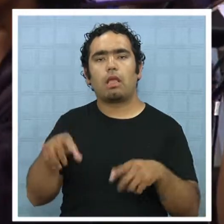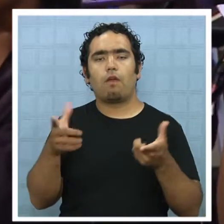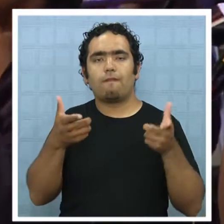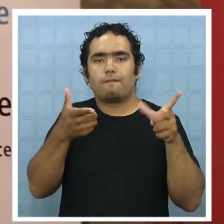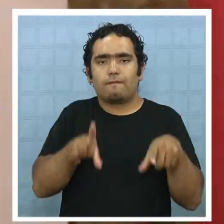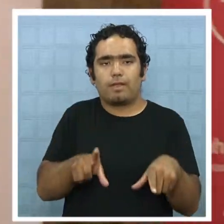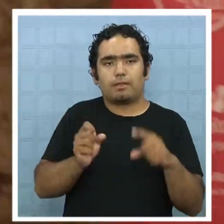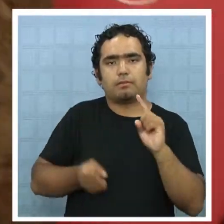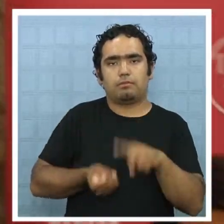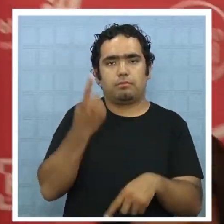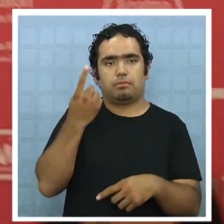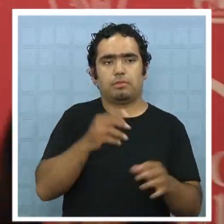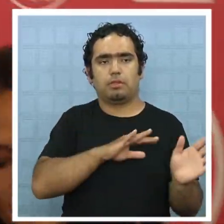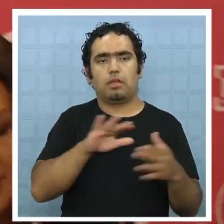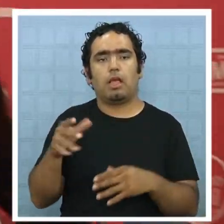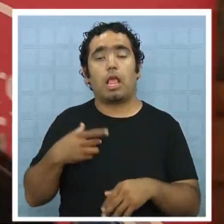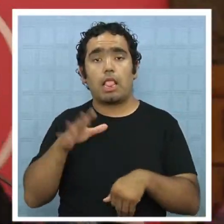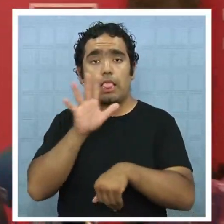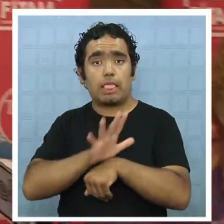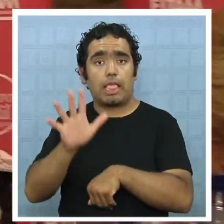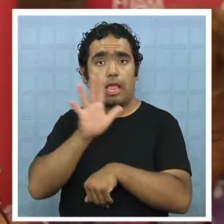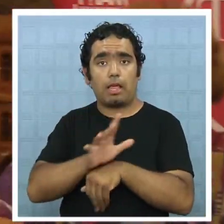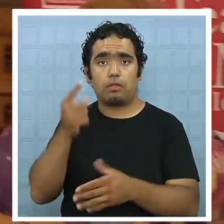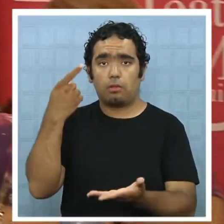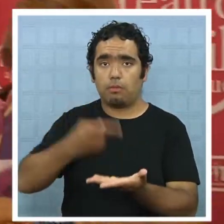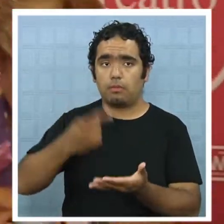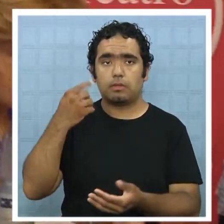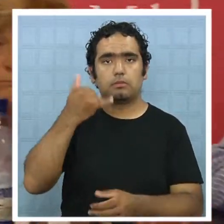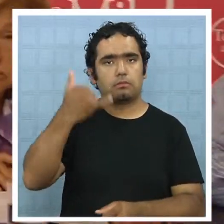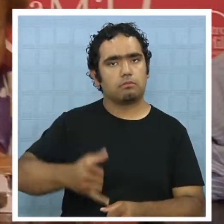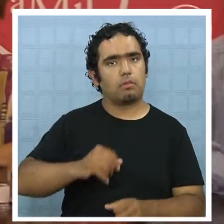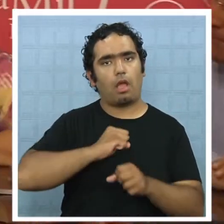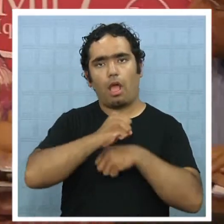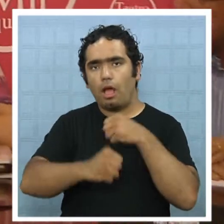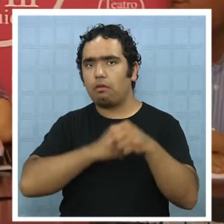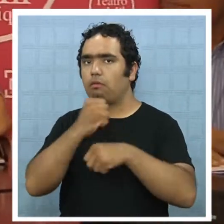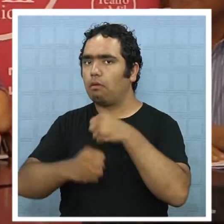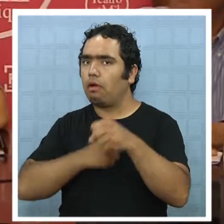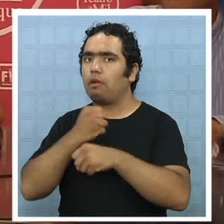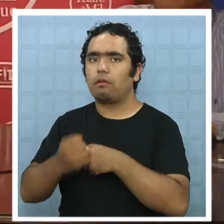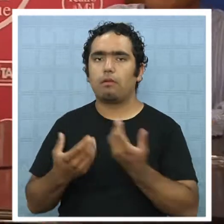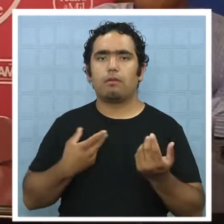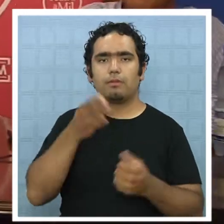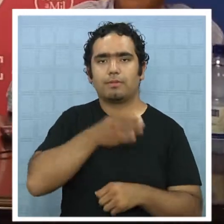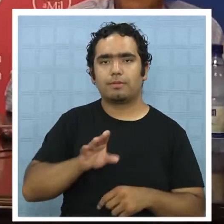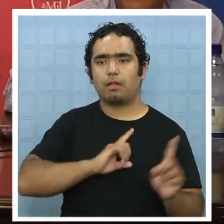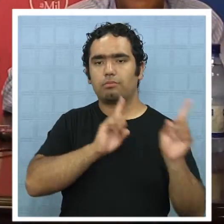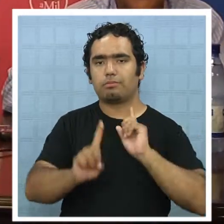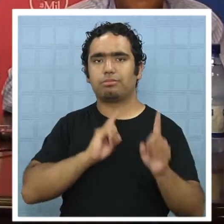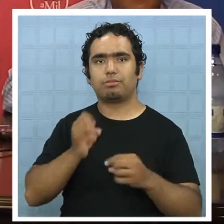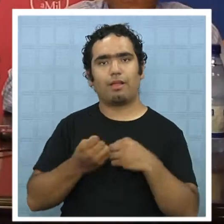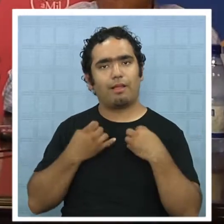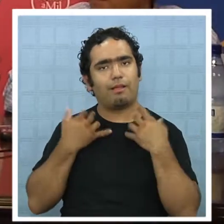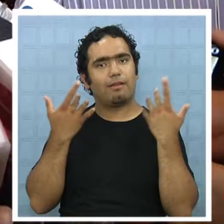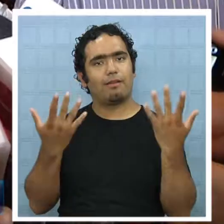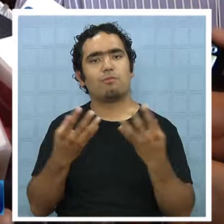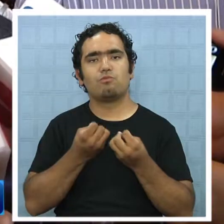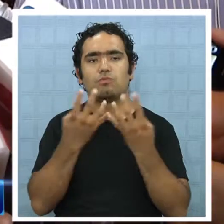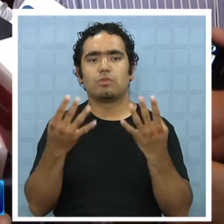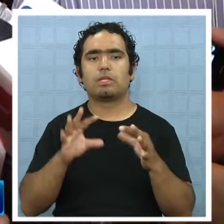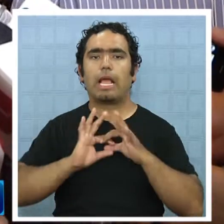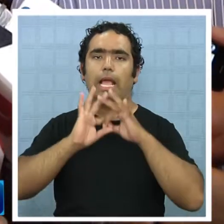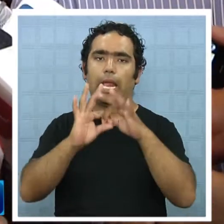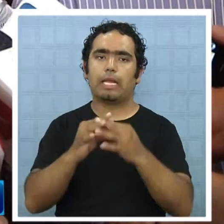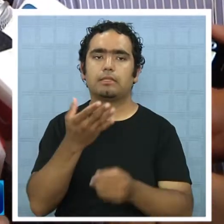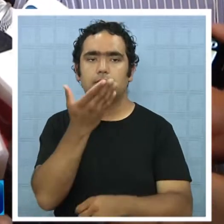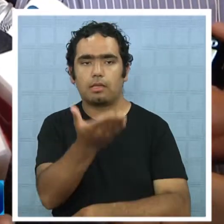principales como BHP Pampa Norte. Y el Teatro Amil que todos los años ha sido un éxito y la gente lo ha disfrutado muchísimo. Y